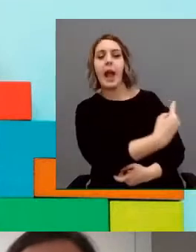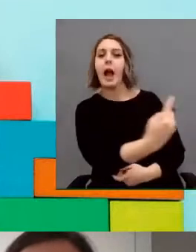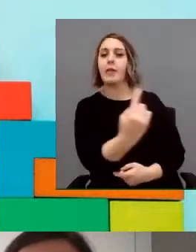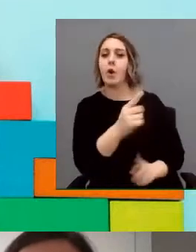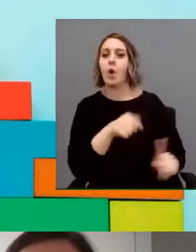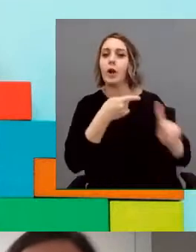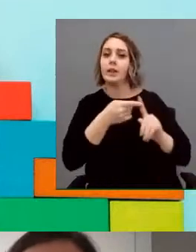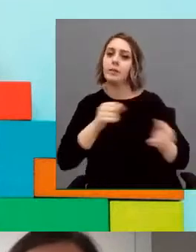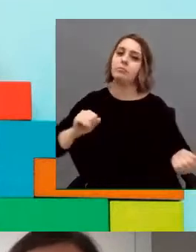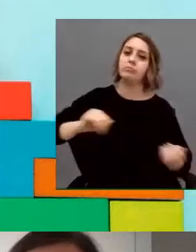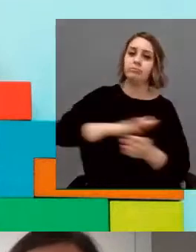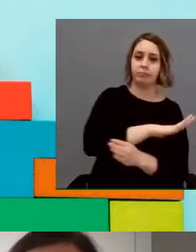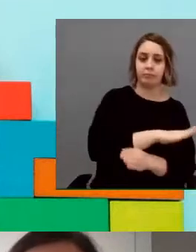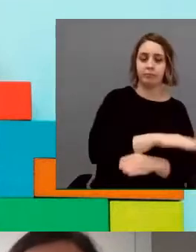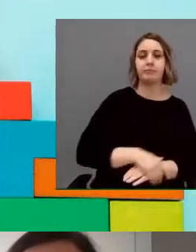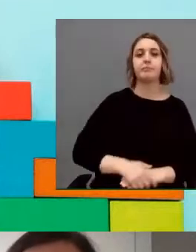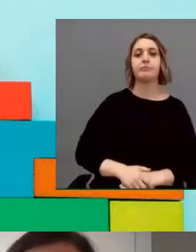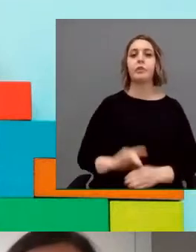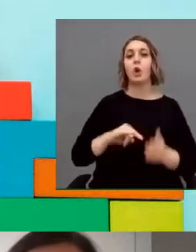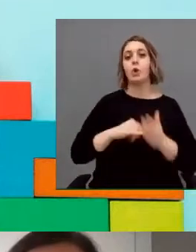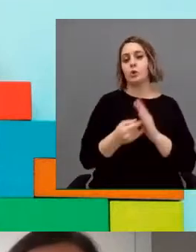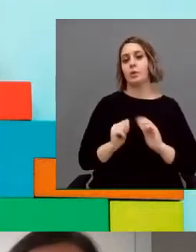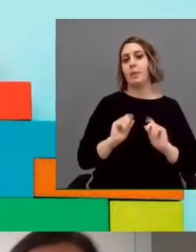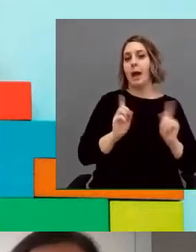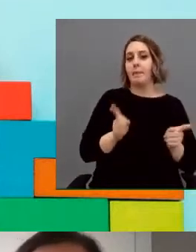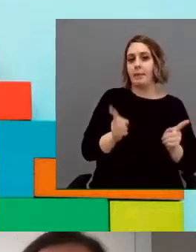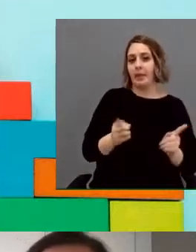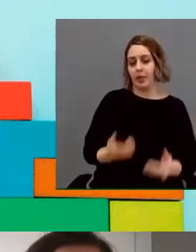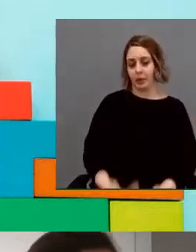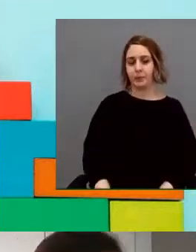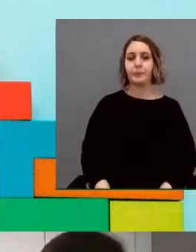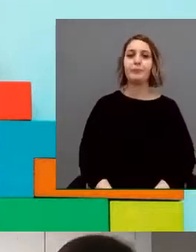anticipándome a ellas.